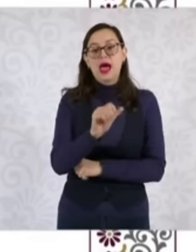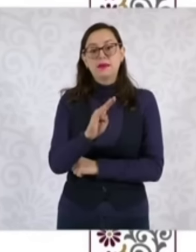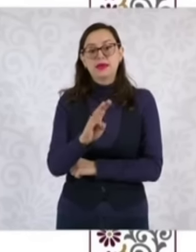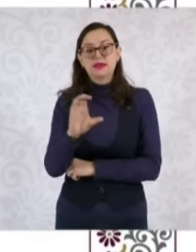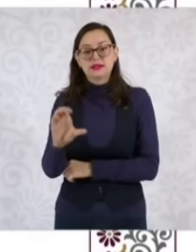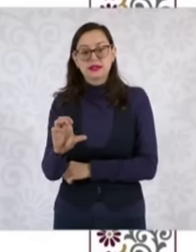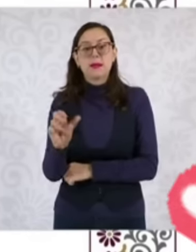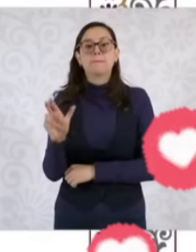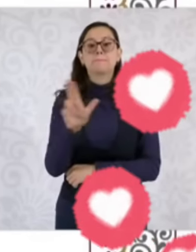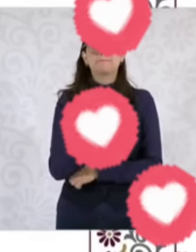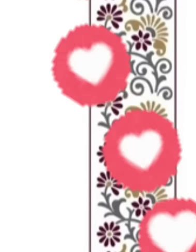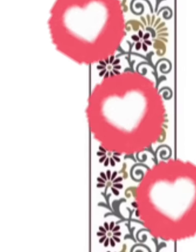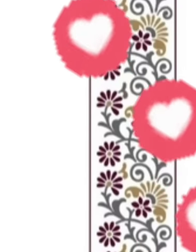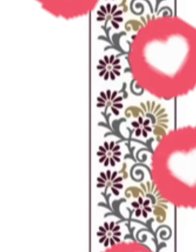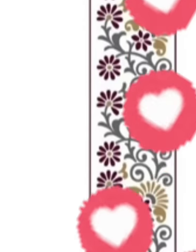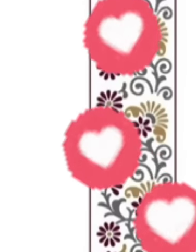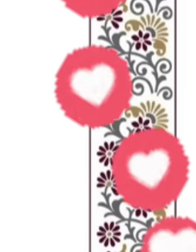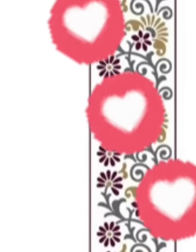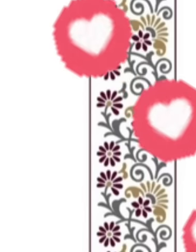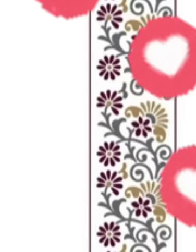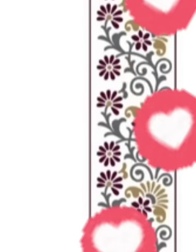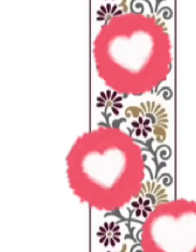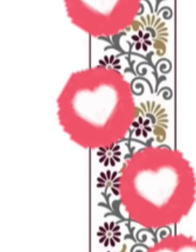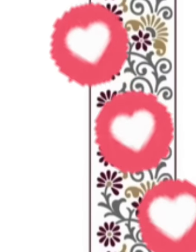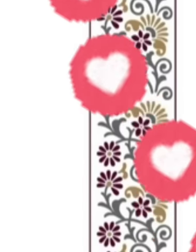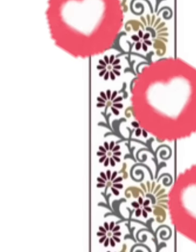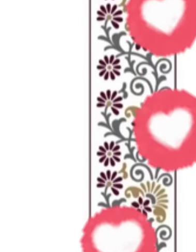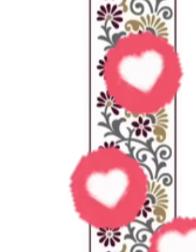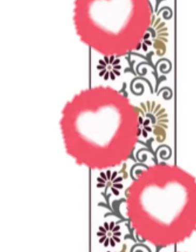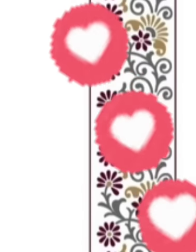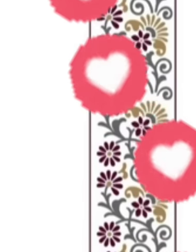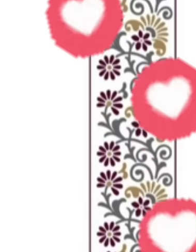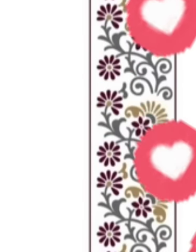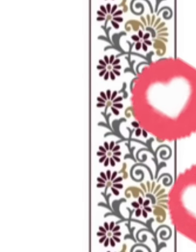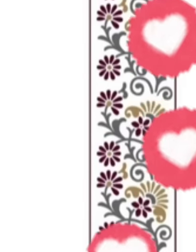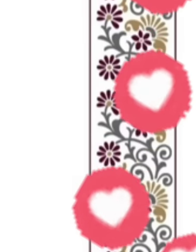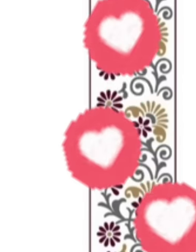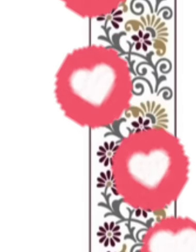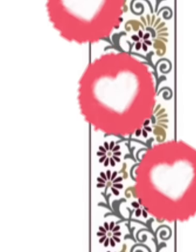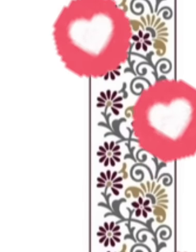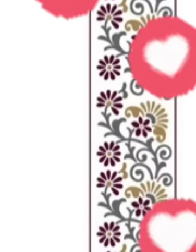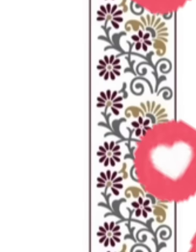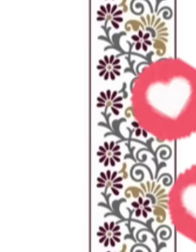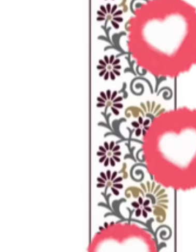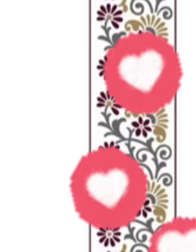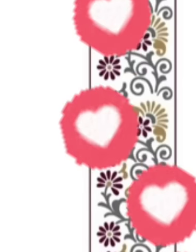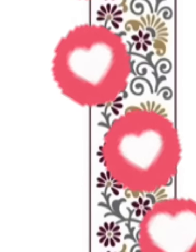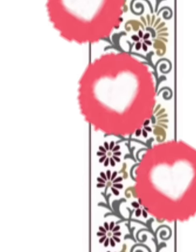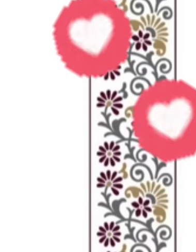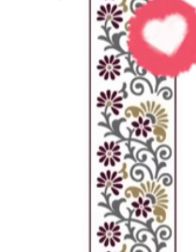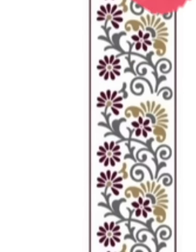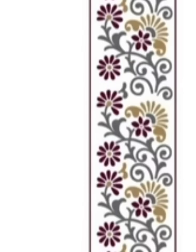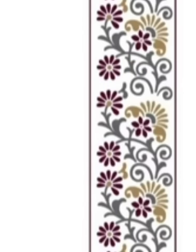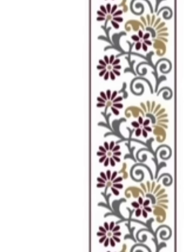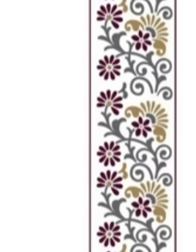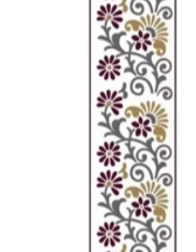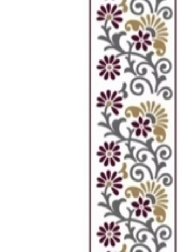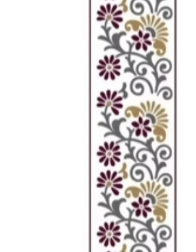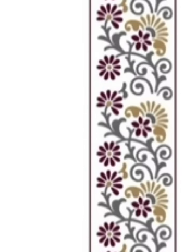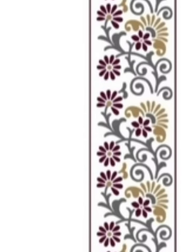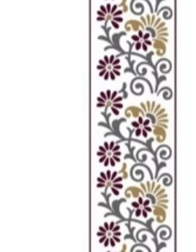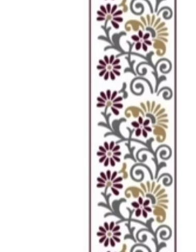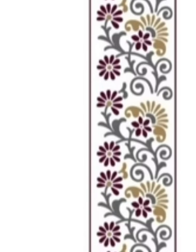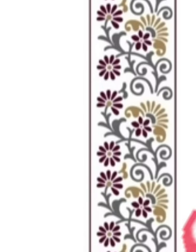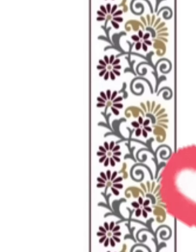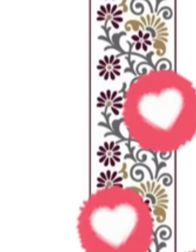Los martes de la letra D a la letra H. Los miércoles de la letra I a la letra M. Los jueves de